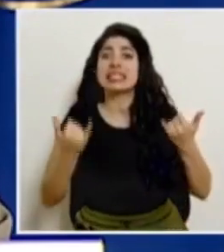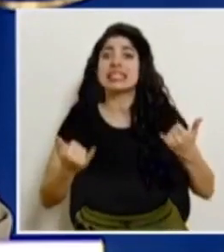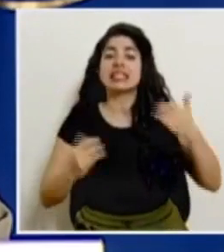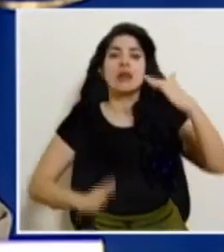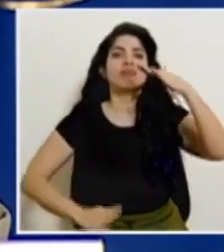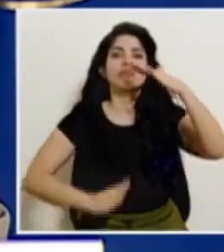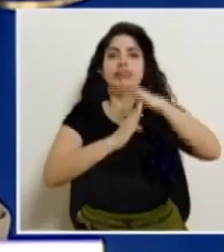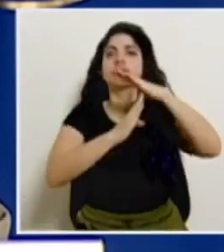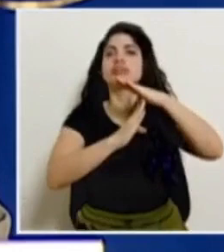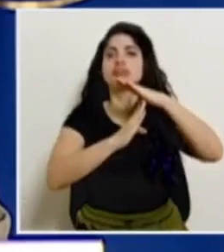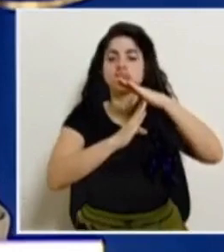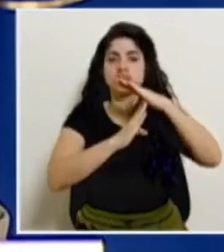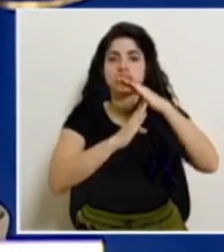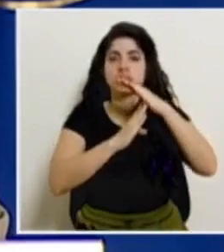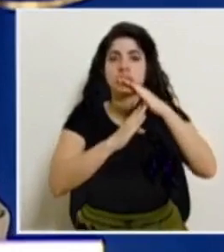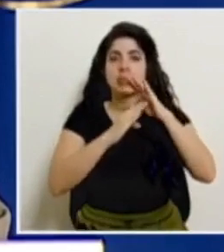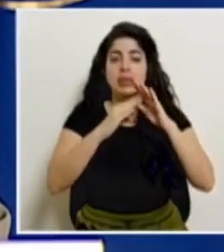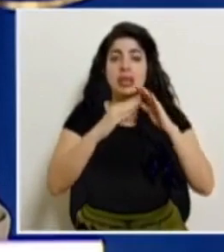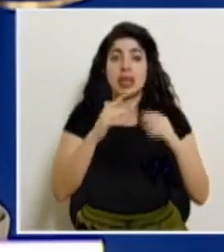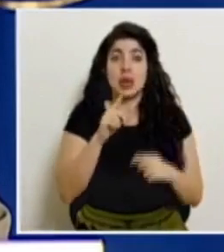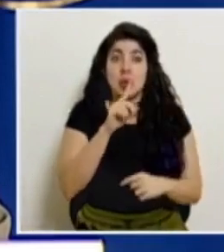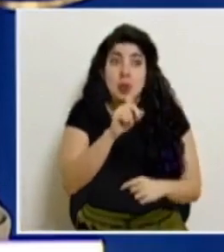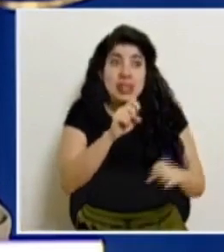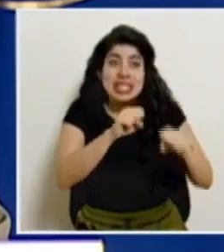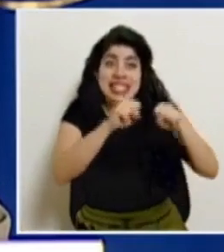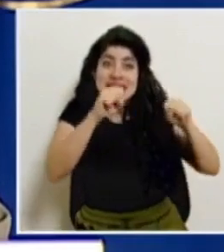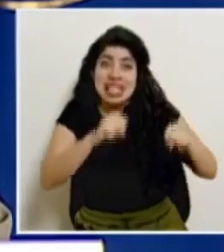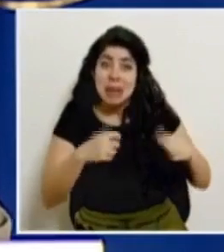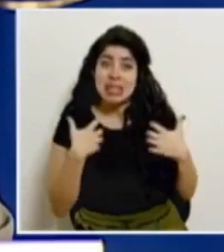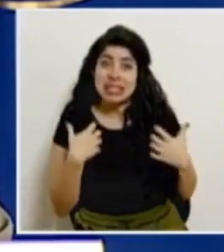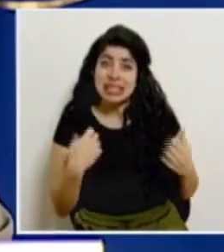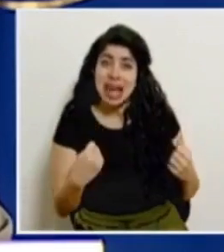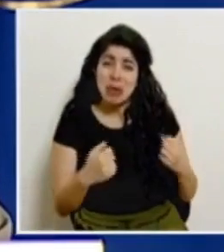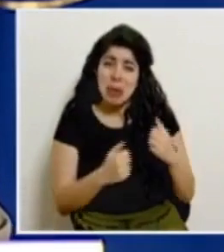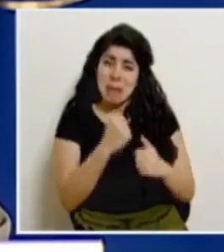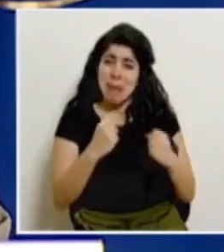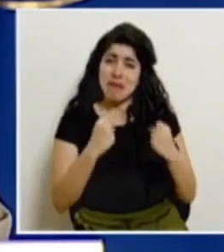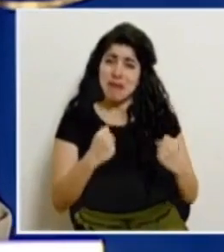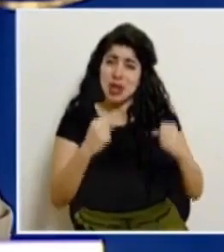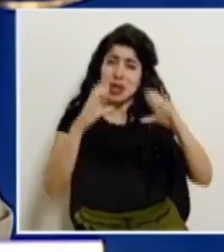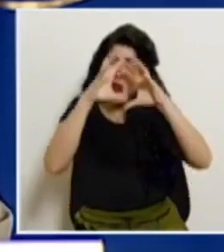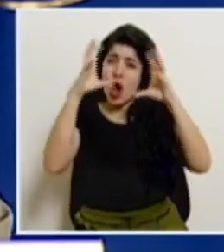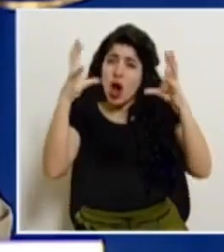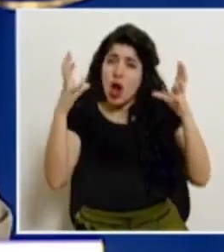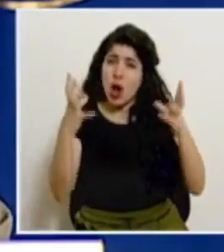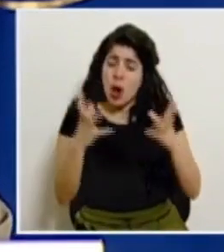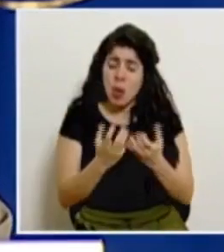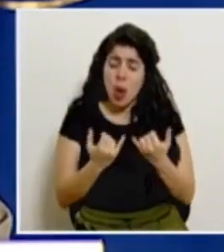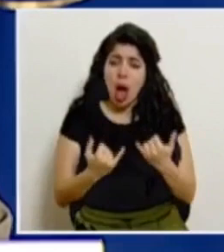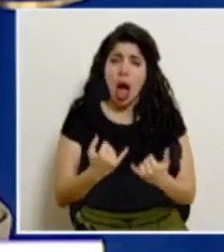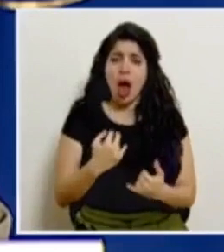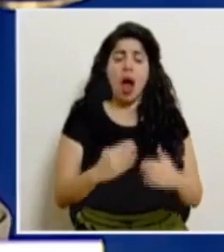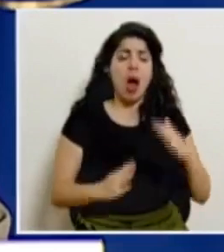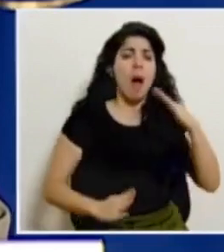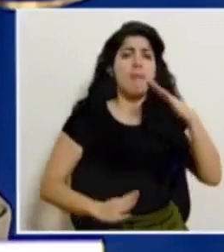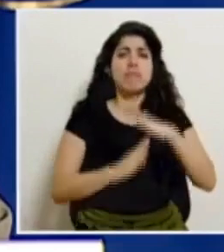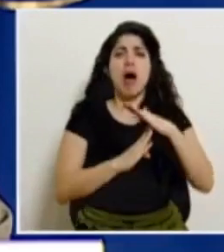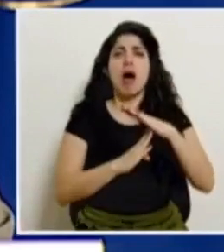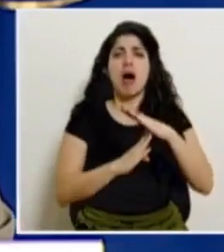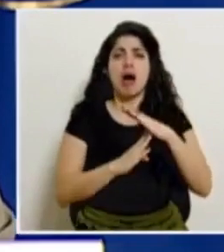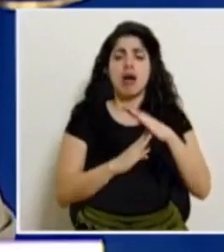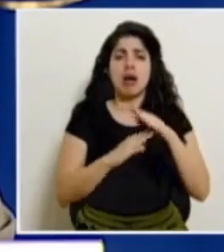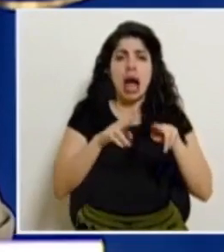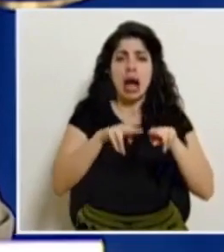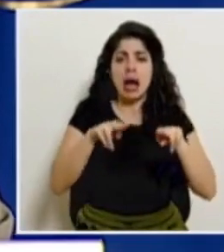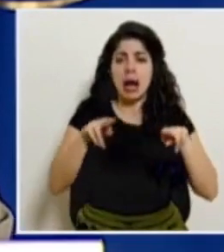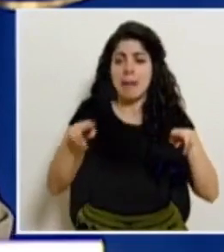tope de su capacidad, uno de los sistemas de salud más robustos del mundo, llega al tope de la capacidad para